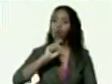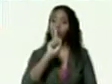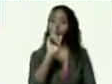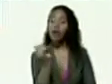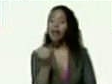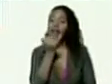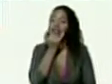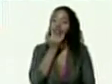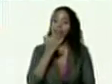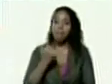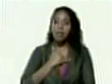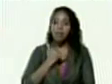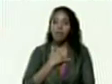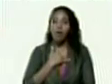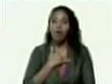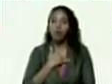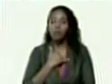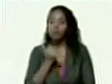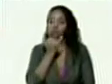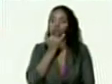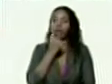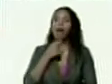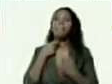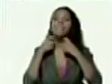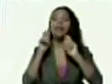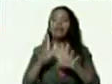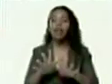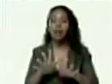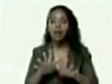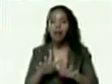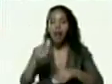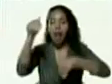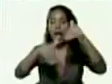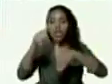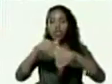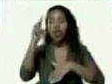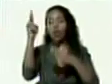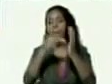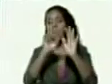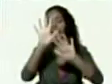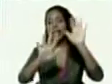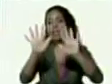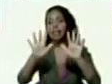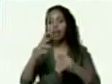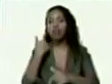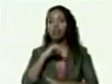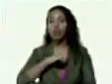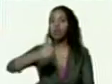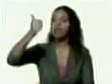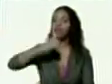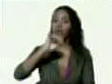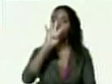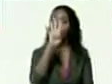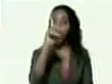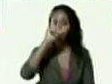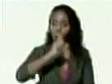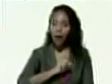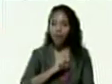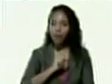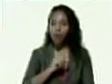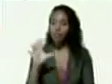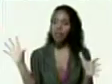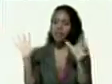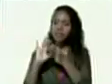cometimos al perder las elecciones en el 2015 nos hemos tenido que calar cuatro años de complot